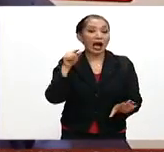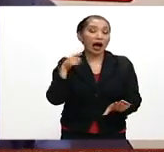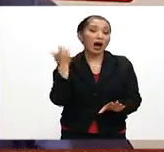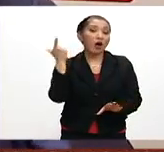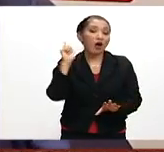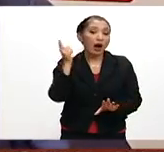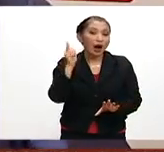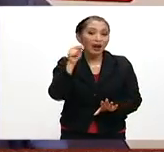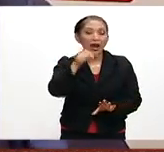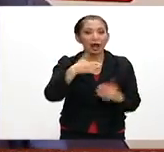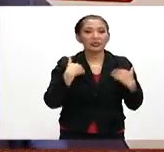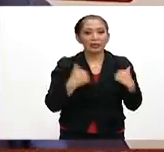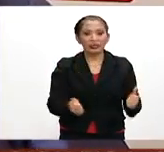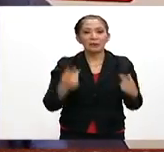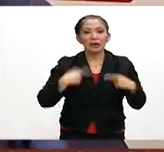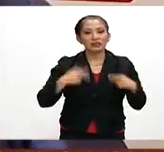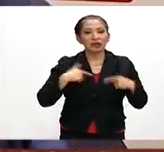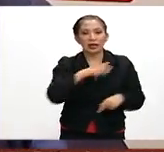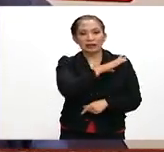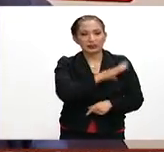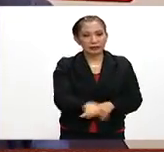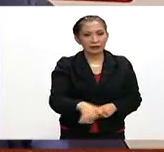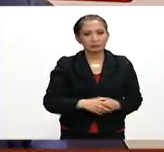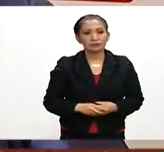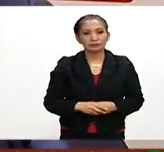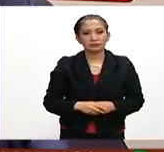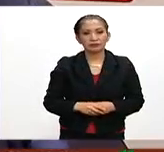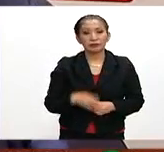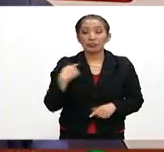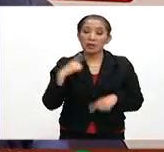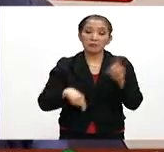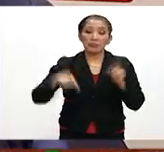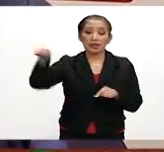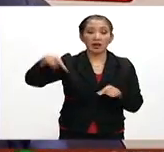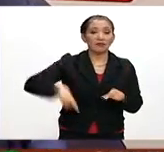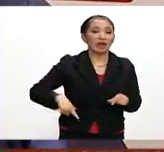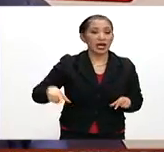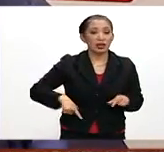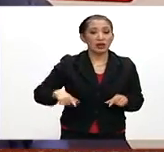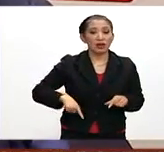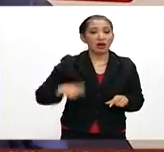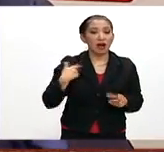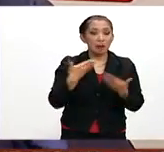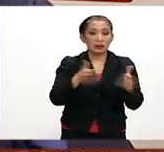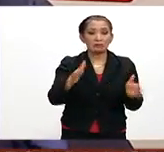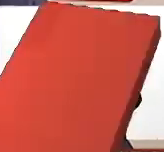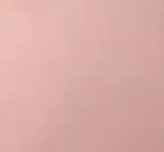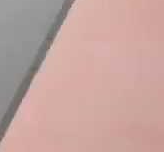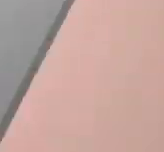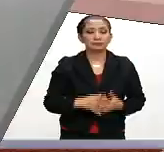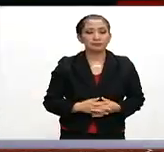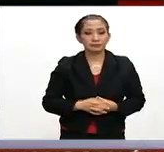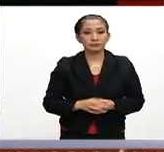esperamos que lo entienda la sociedad en general, que va a estar dependiendo también de gobernación en abrir inmediatamente la mesa.